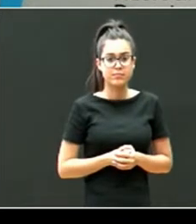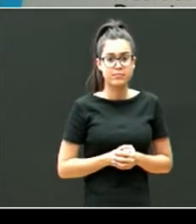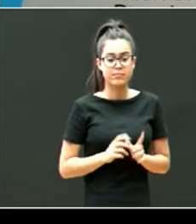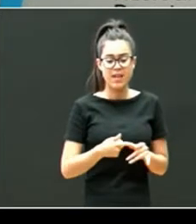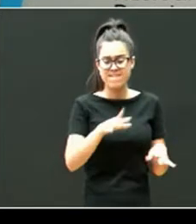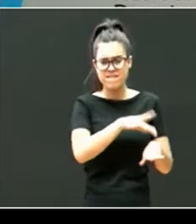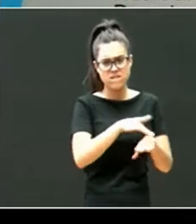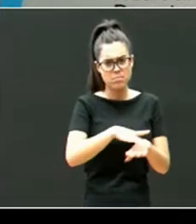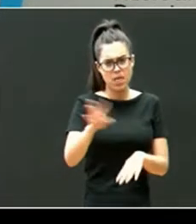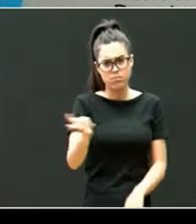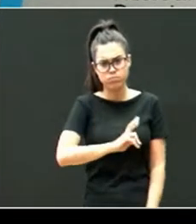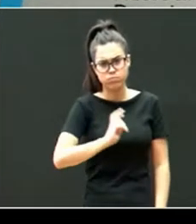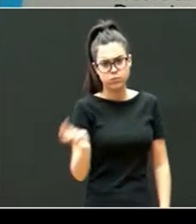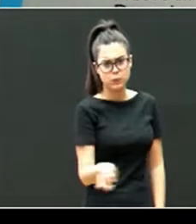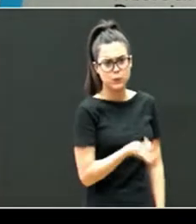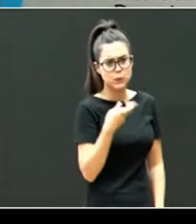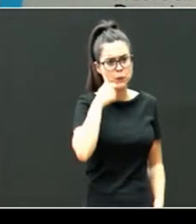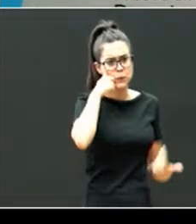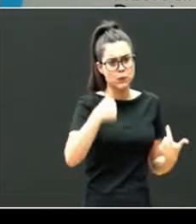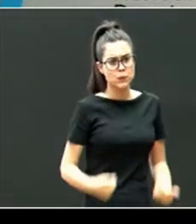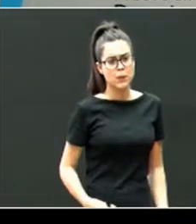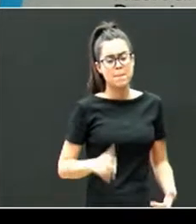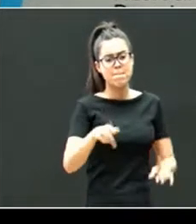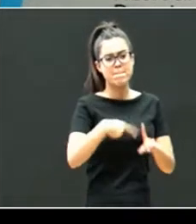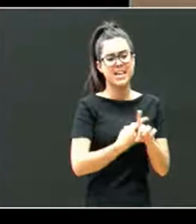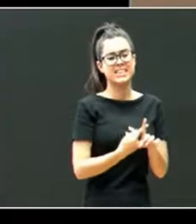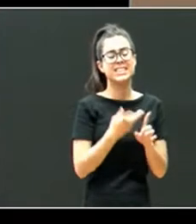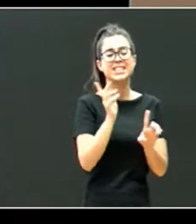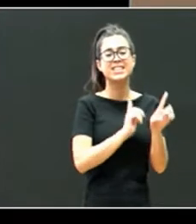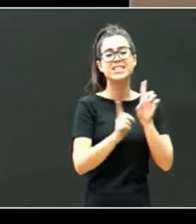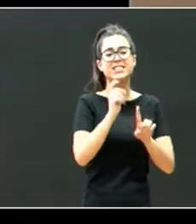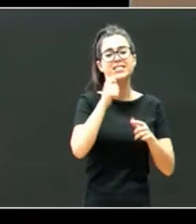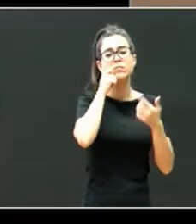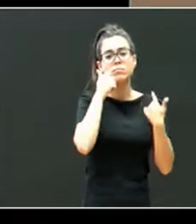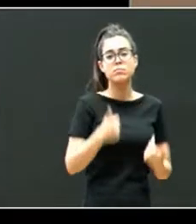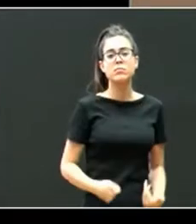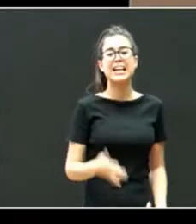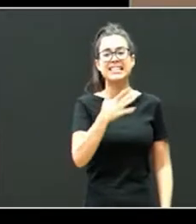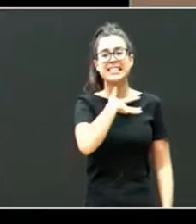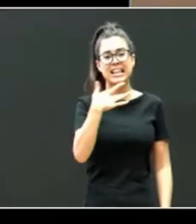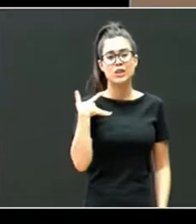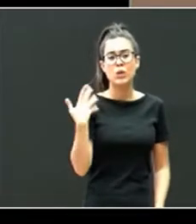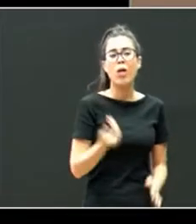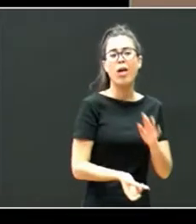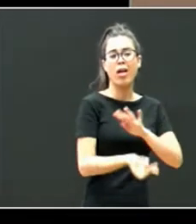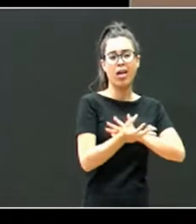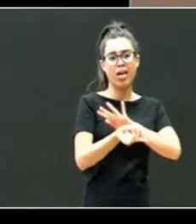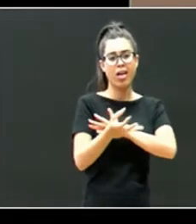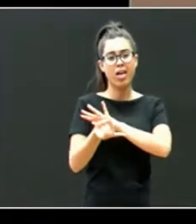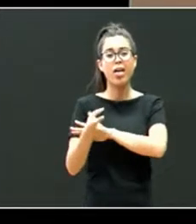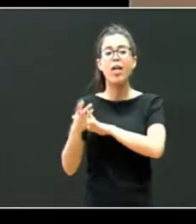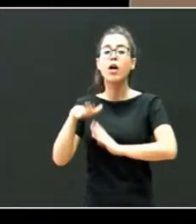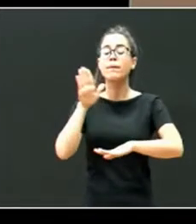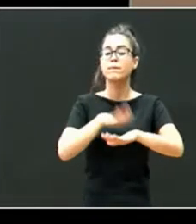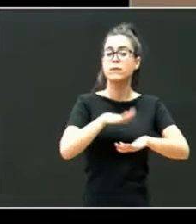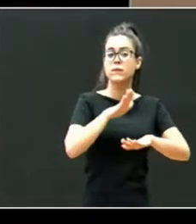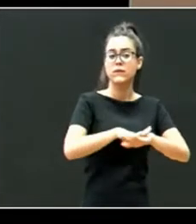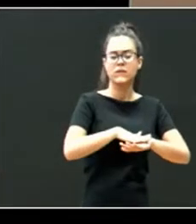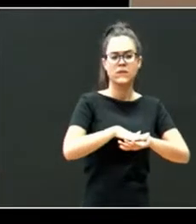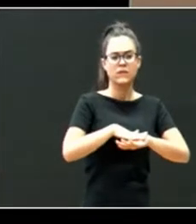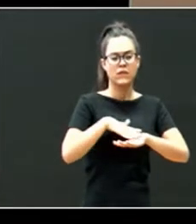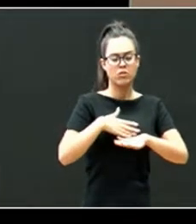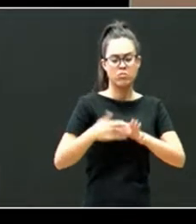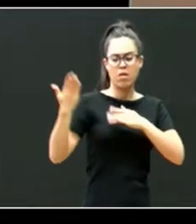enfermedades físicas e trastornos físicos que se poden desarrollar de salud como consecuencia de haber sido expuesto a experiencias